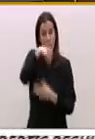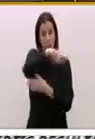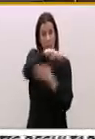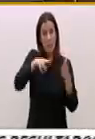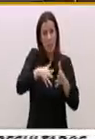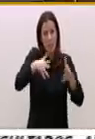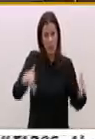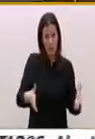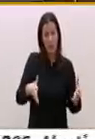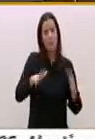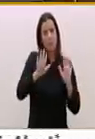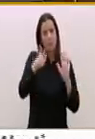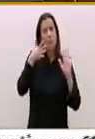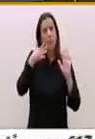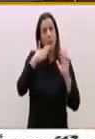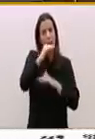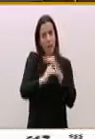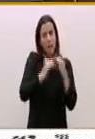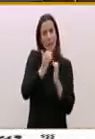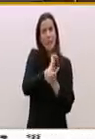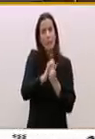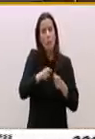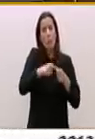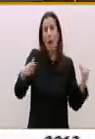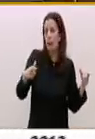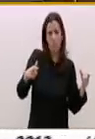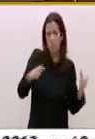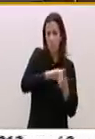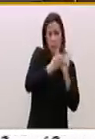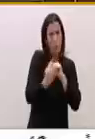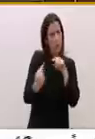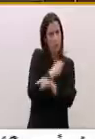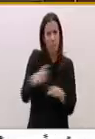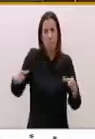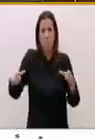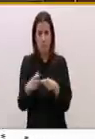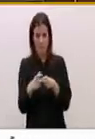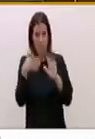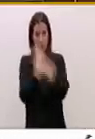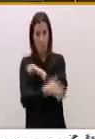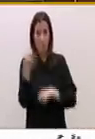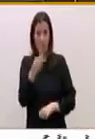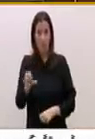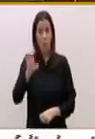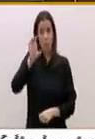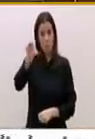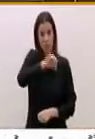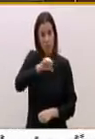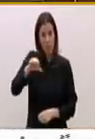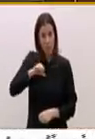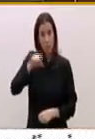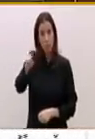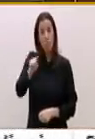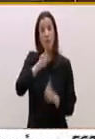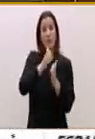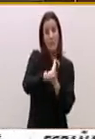traducirse en incremento del crédito, este se ha reducido fuertemente, manera que es la comunidad en la que la relación entre créditos y